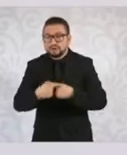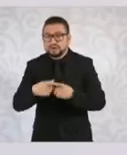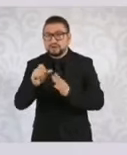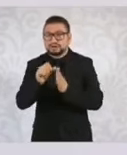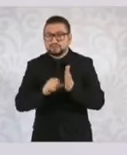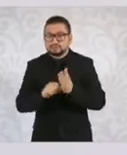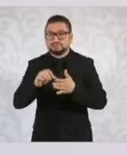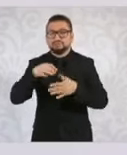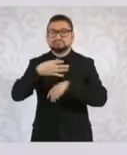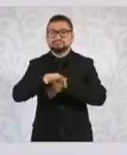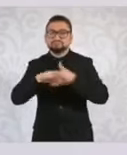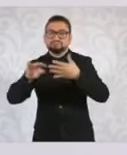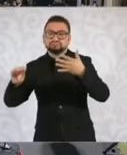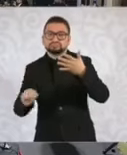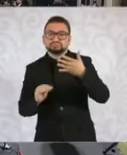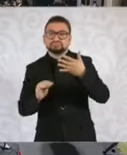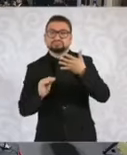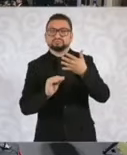transitorio. Muchas gracias. Gracias, presidente.